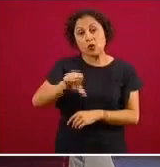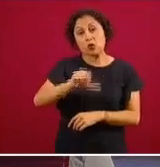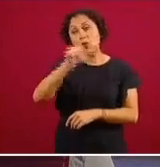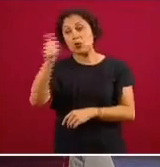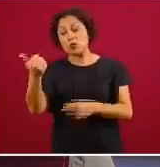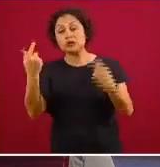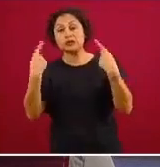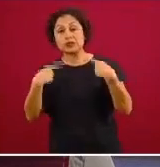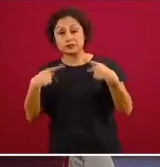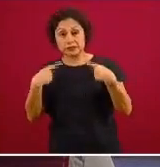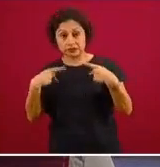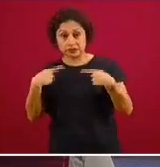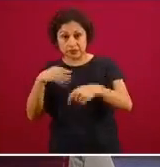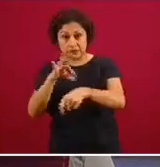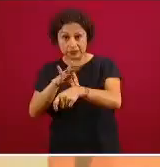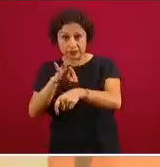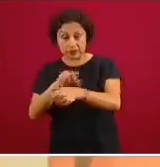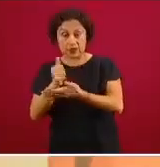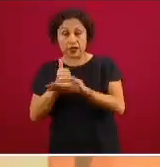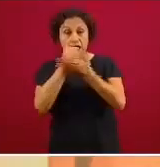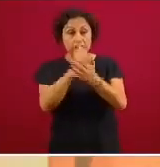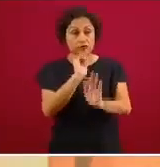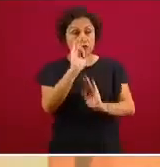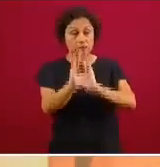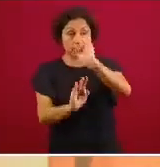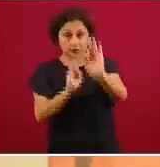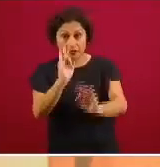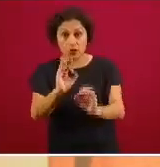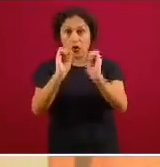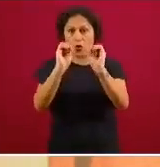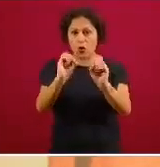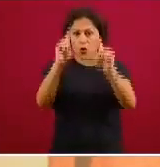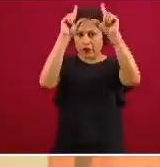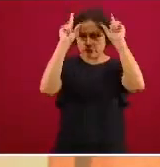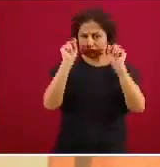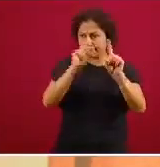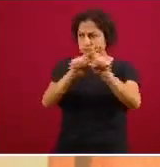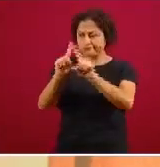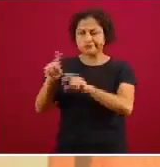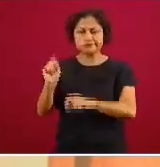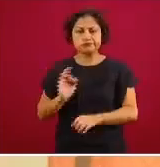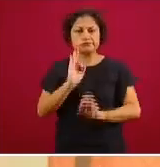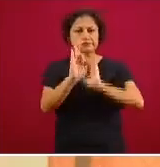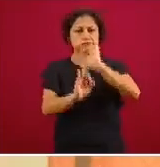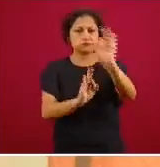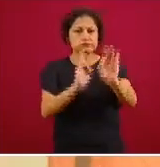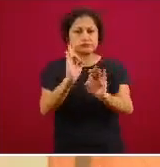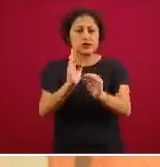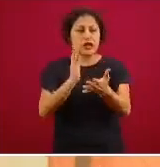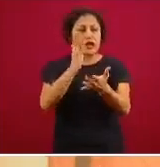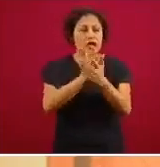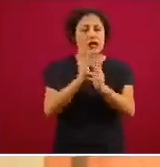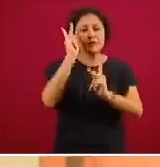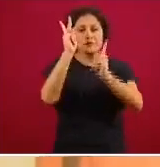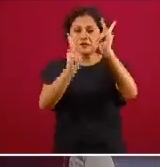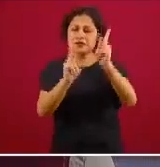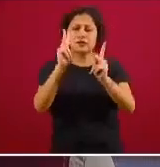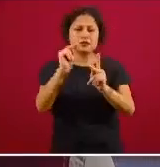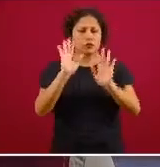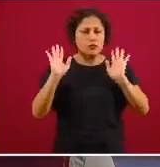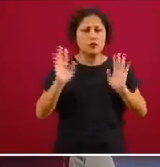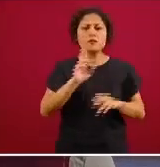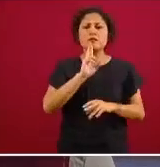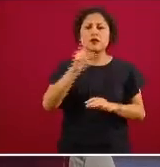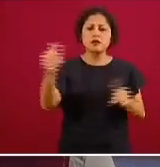no les dejen no solos y solas manténganse en un contacto estrecho háblenles por teléfono visítenles de